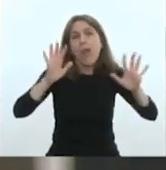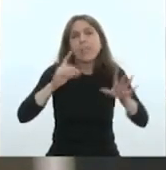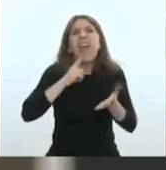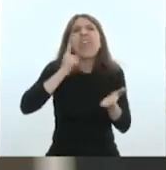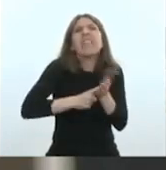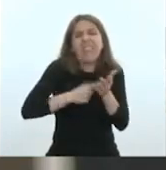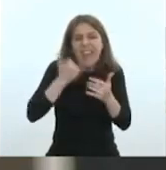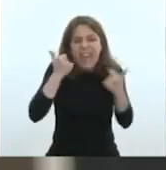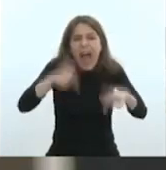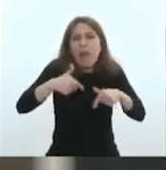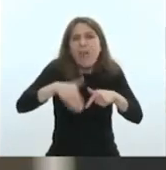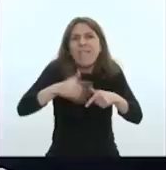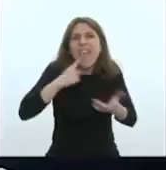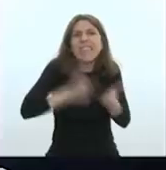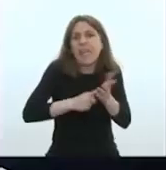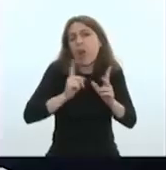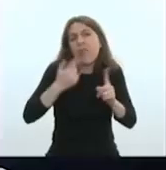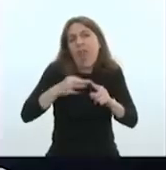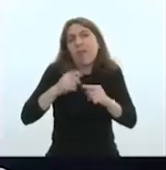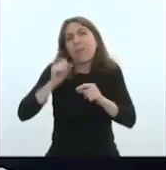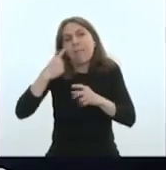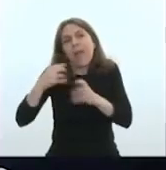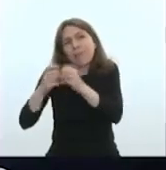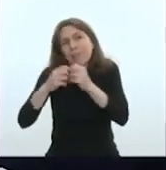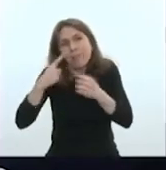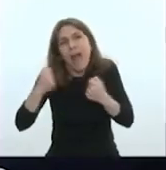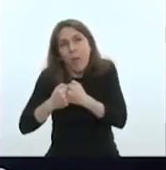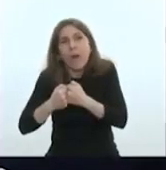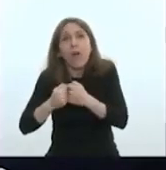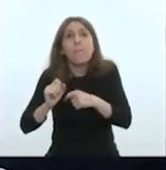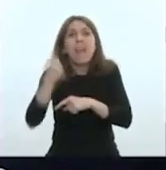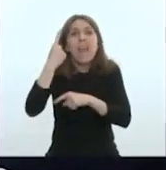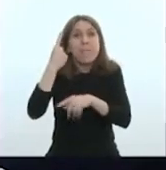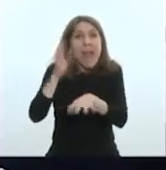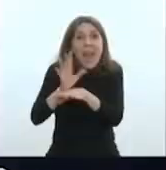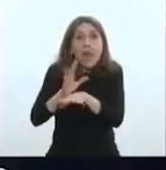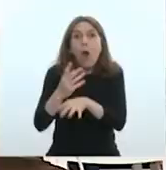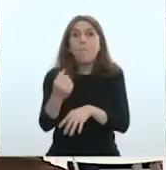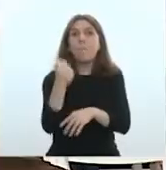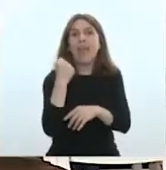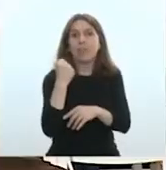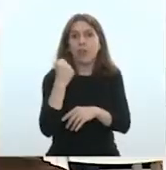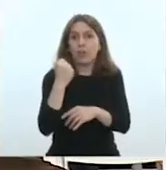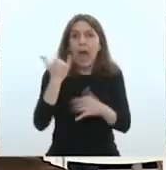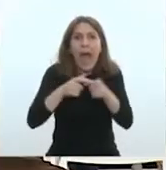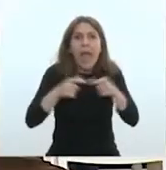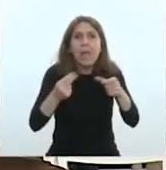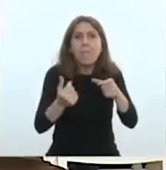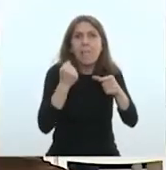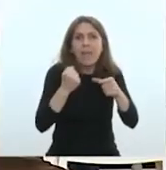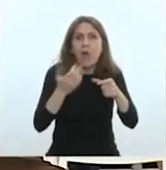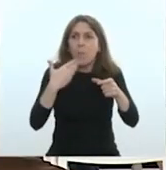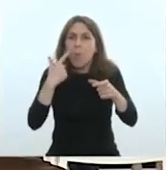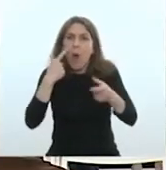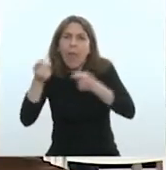decisión inmediata, lo tengamos que consensuar, pero que negociemos en pesos, tenemos una moneda que nos permite negociar porque